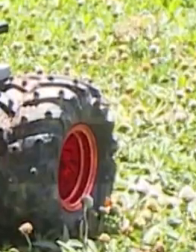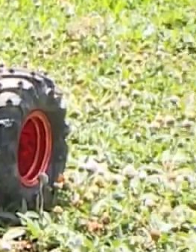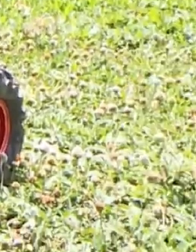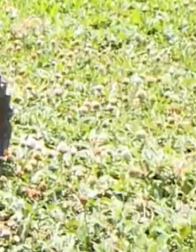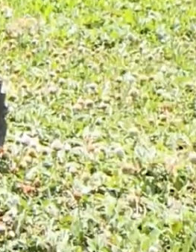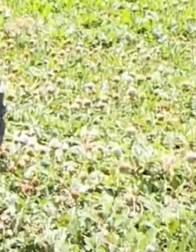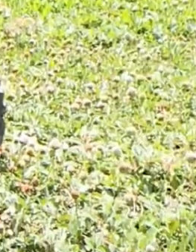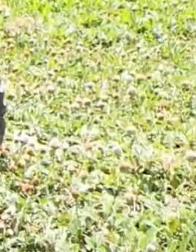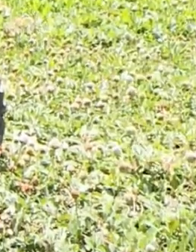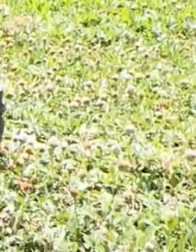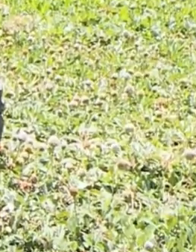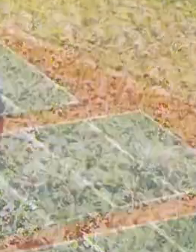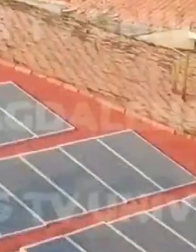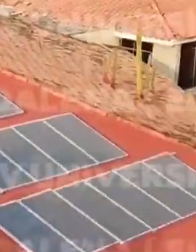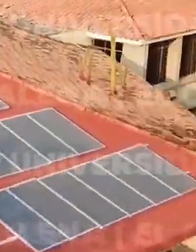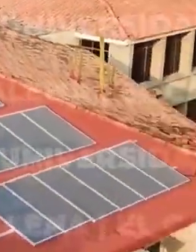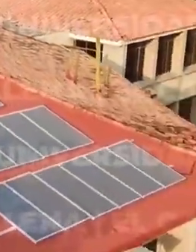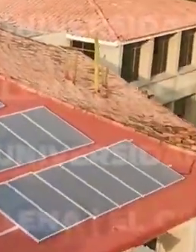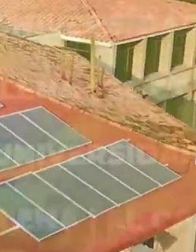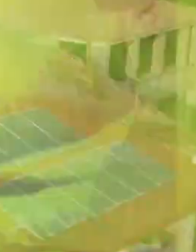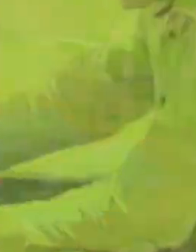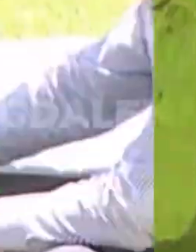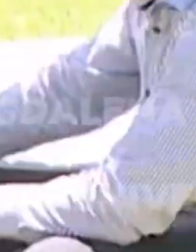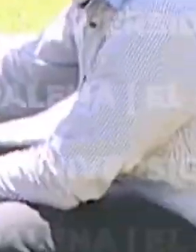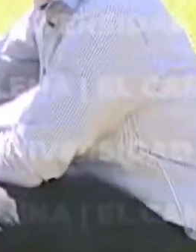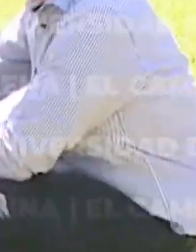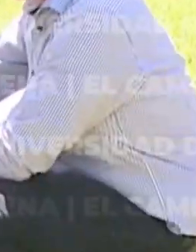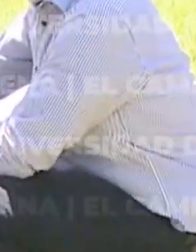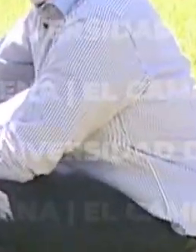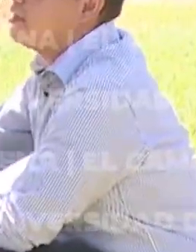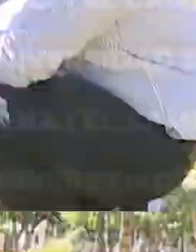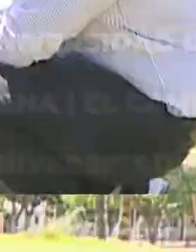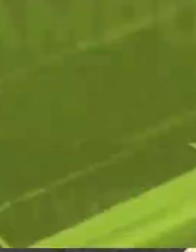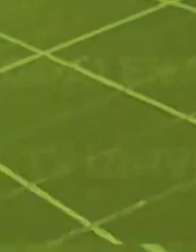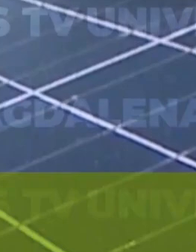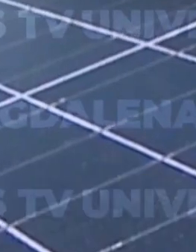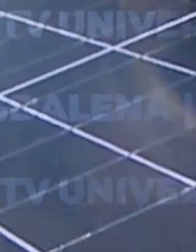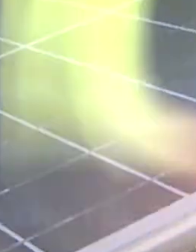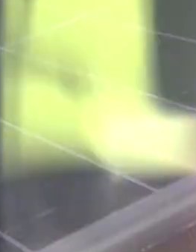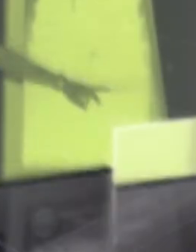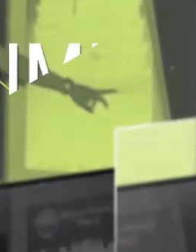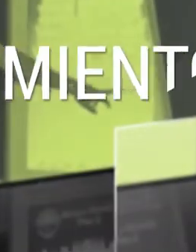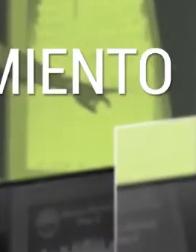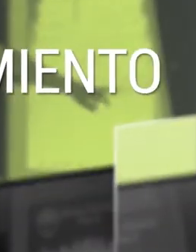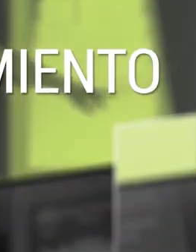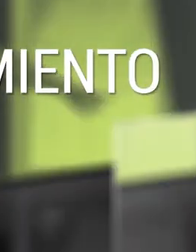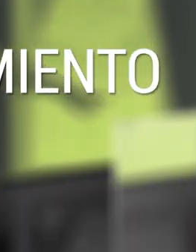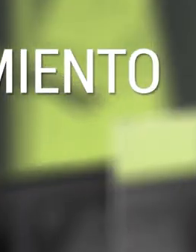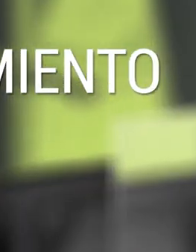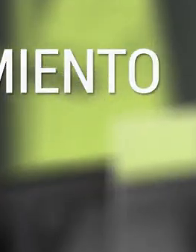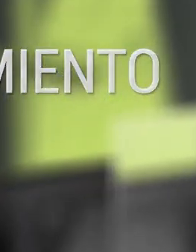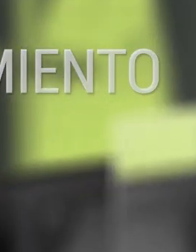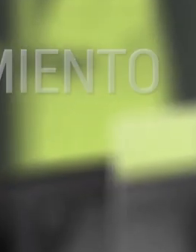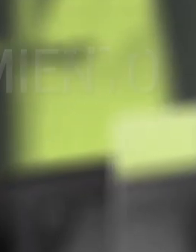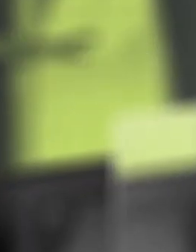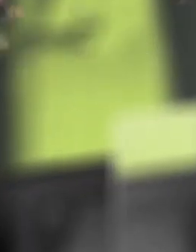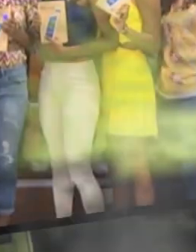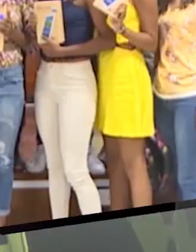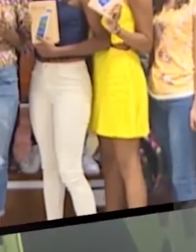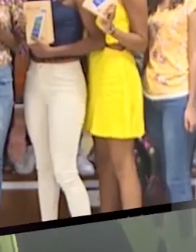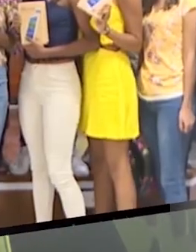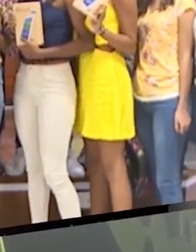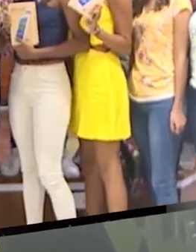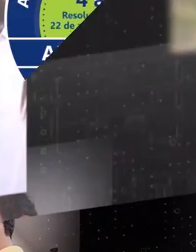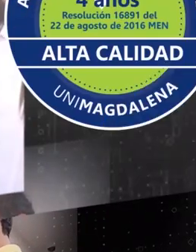creado para mí, parámetros físico-químicos del suelo. Los paneles solares se colocan en los tejados, nosotros decidimos colocarlo en un jardín. Emprendimiento. El